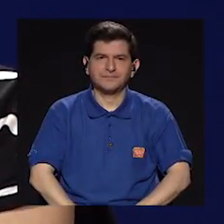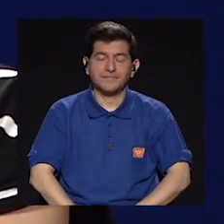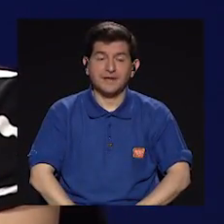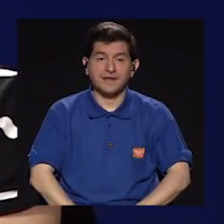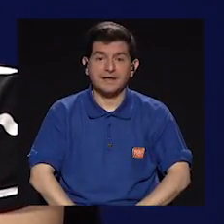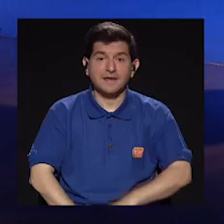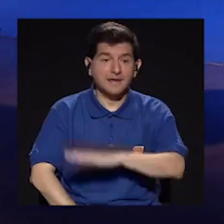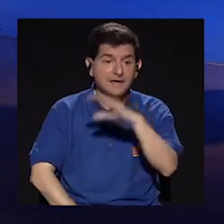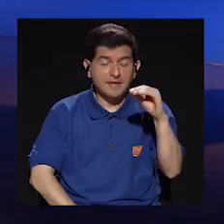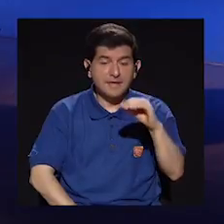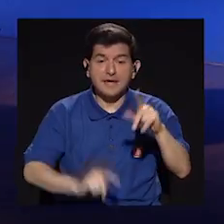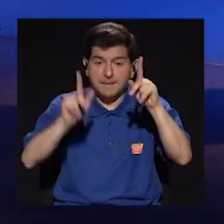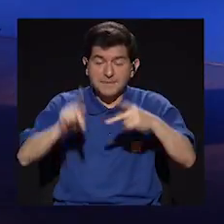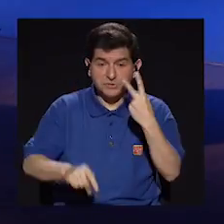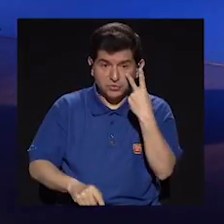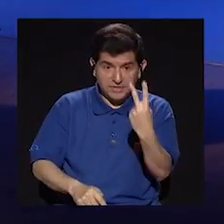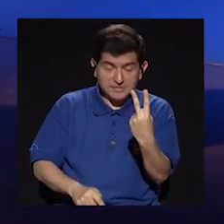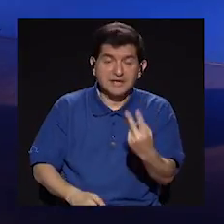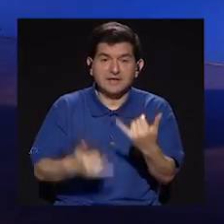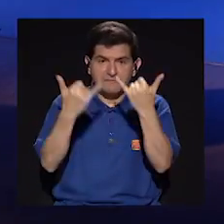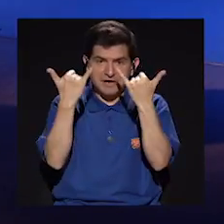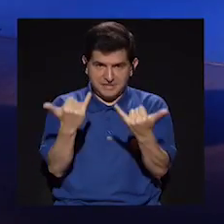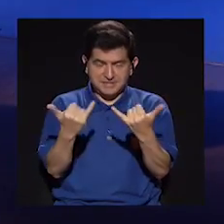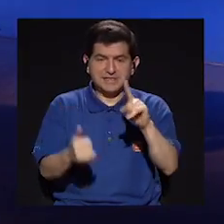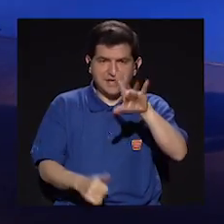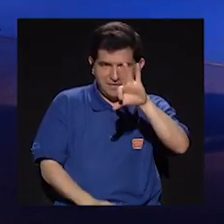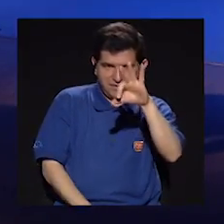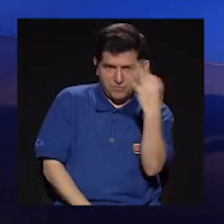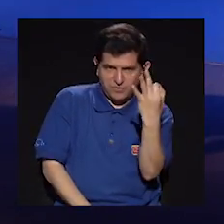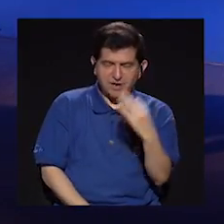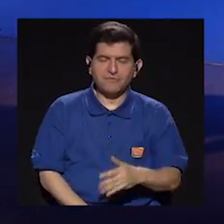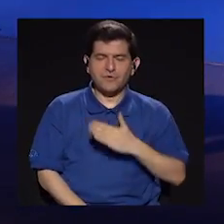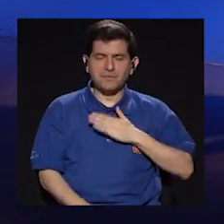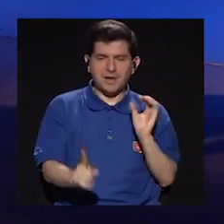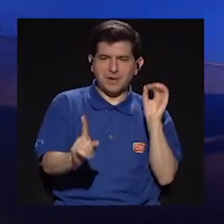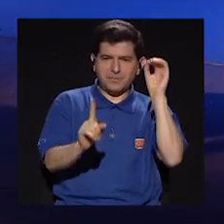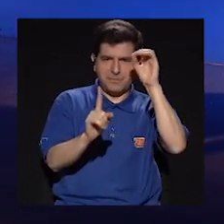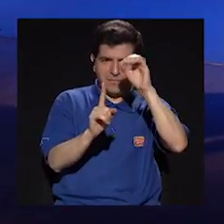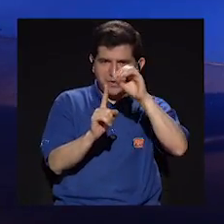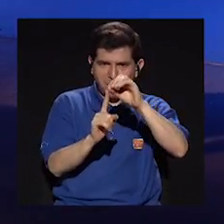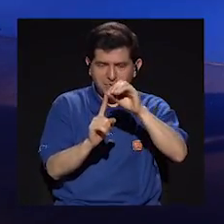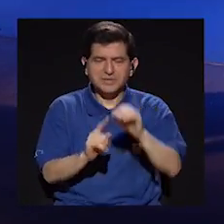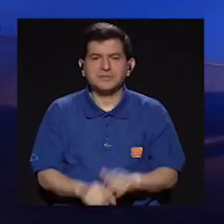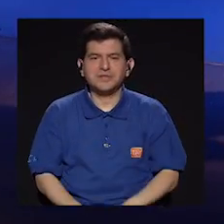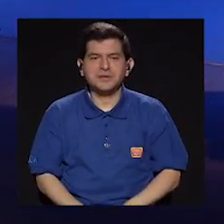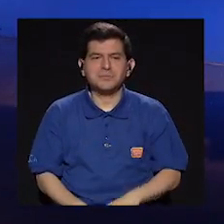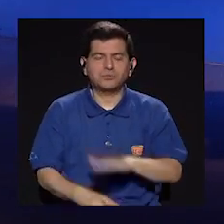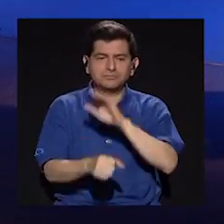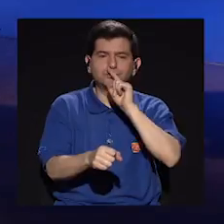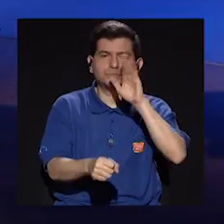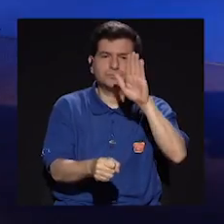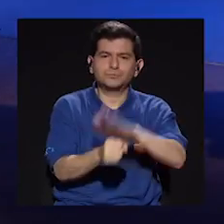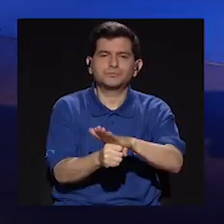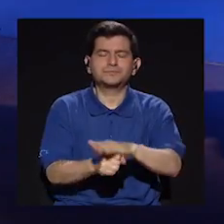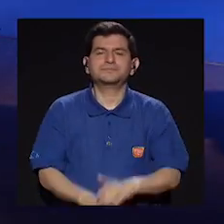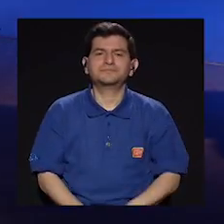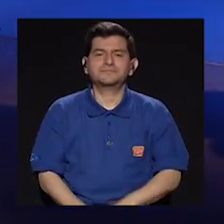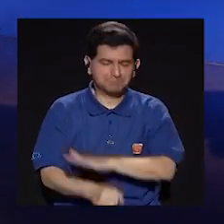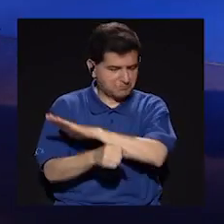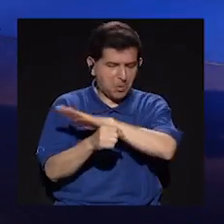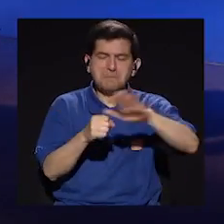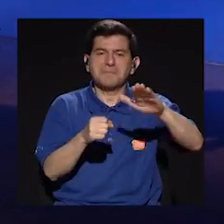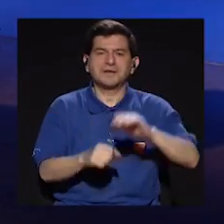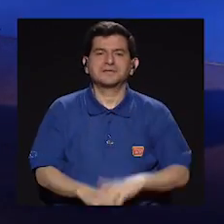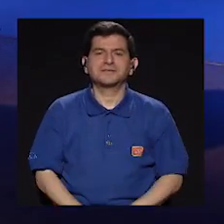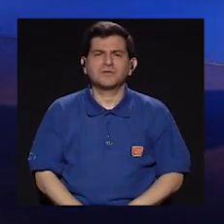Y, en el público, y que ya con eso, para mí, de alguna manera, mi objetivo está, por lo menos lleno, ¿sabes?